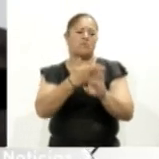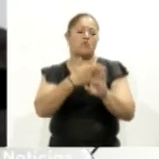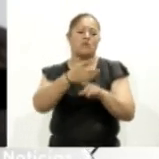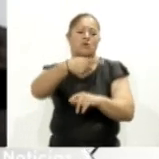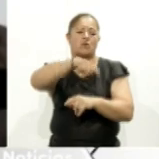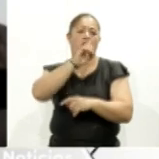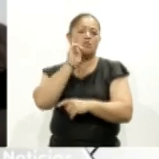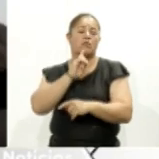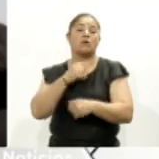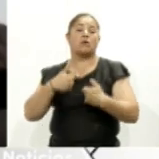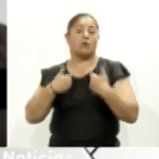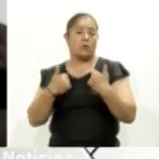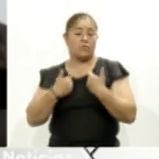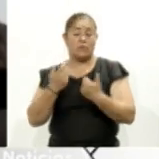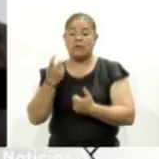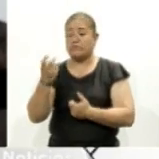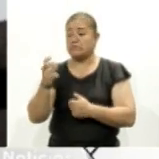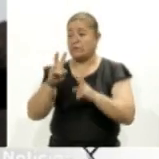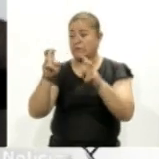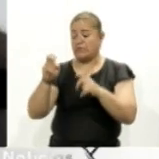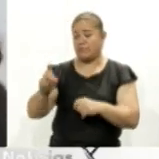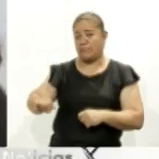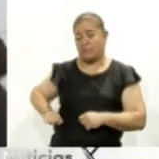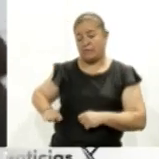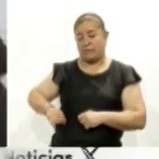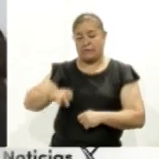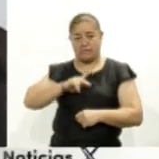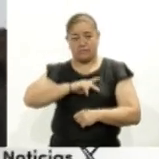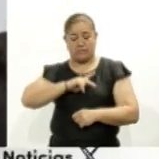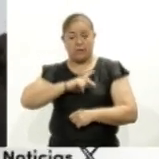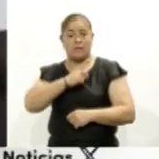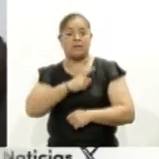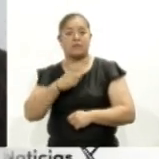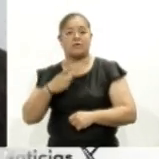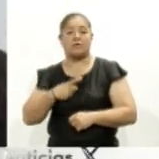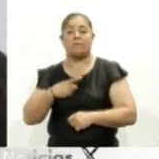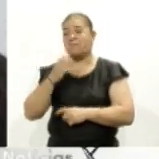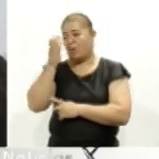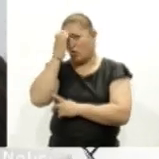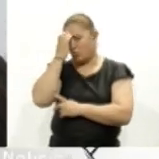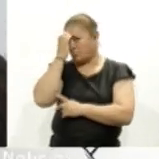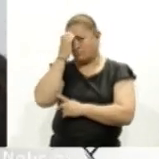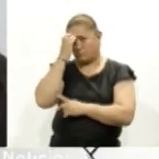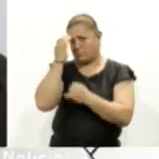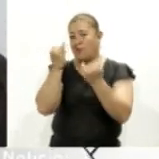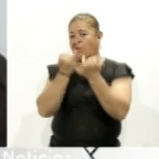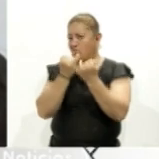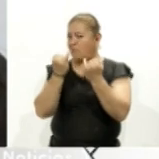que debe ser de nuestro interés, no solo por conocerlo, sino también para hacer acciones, para realizar diferentes